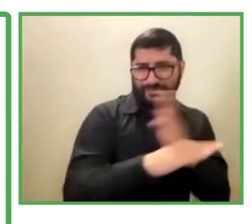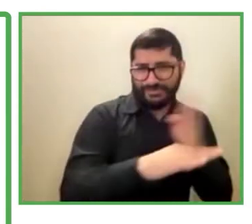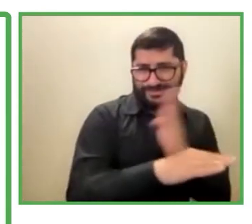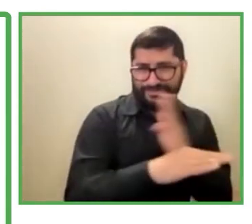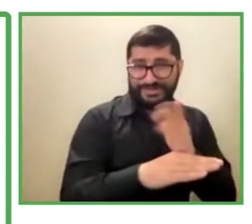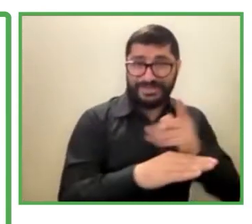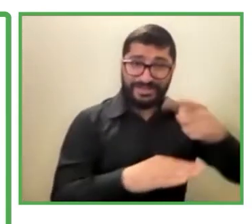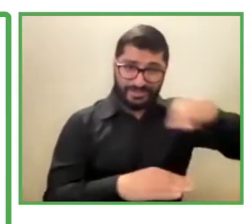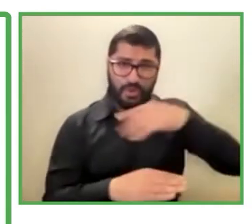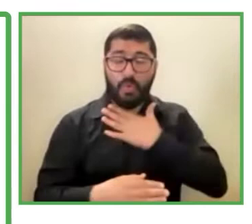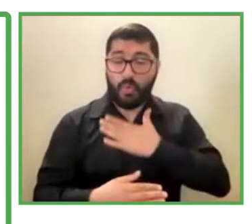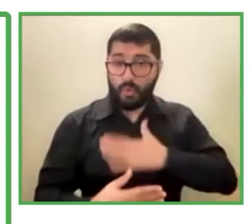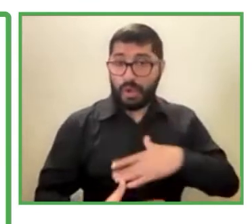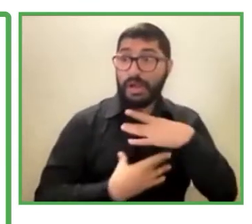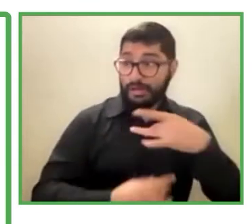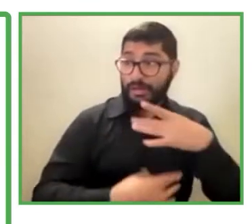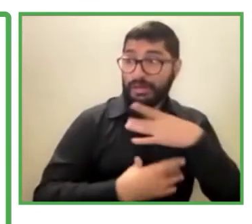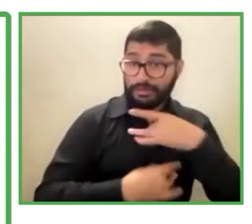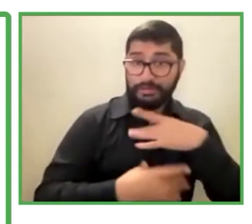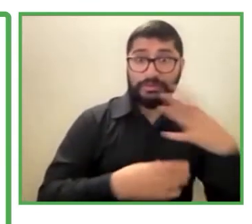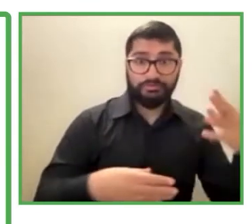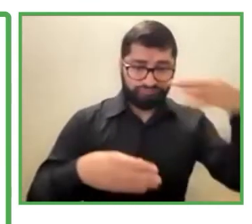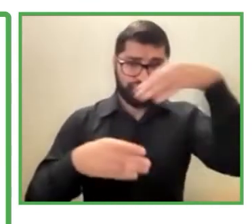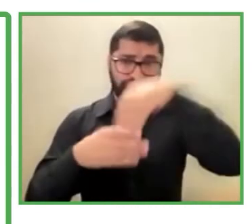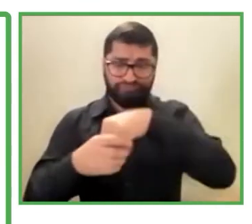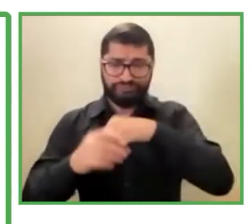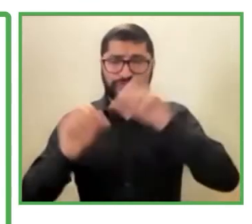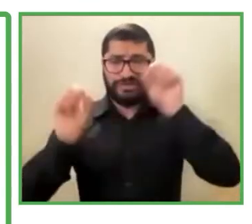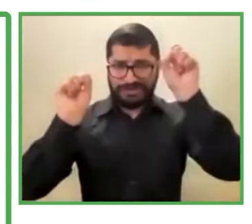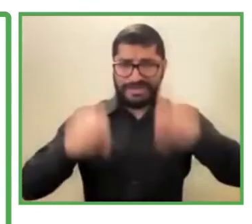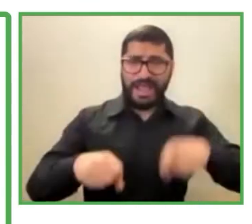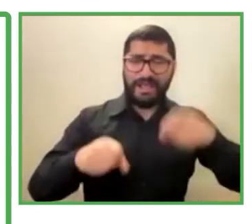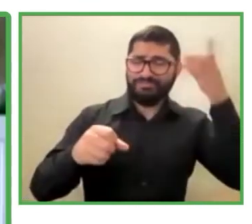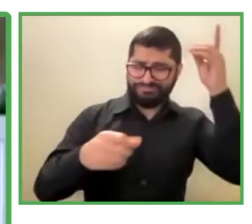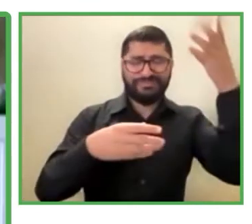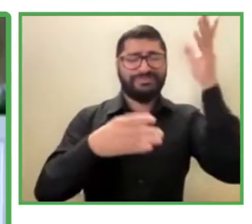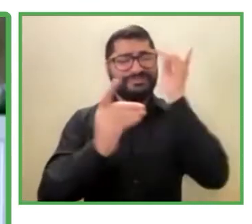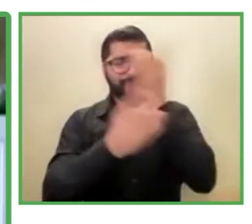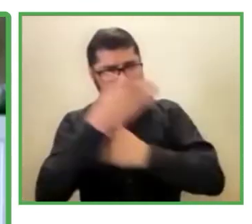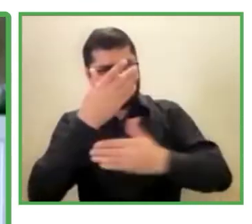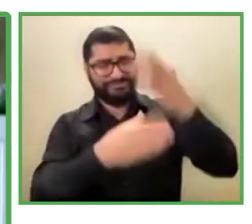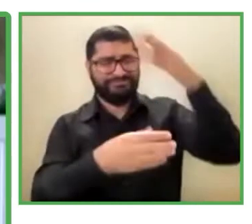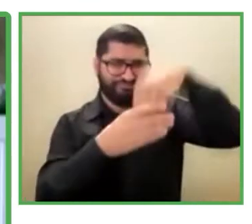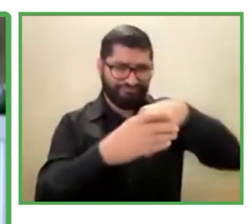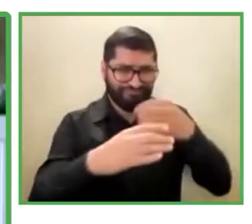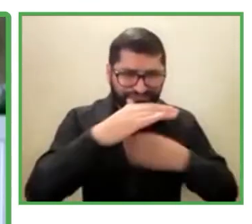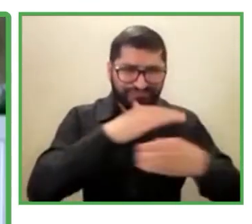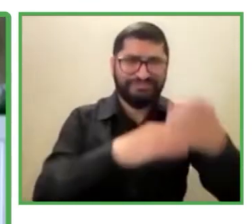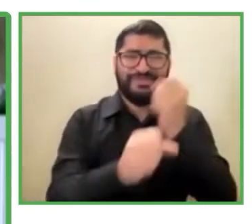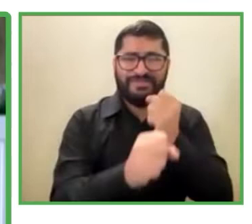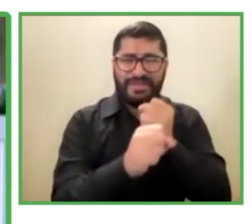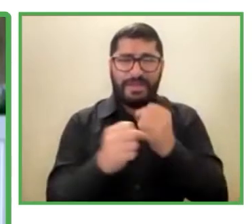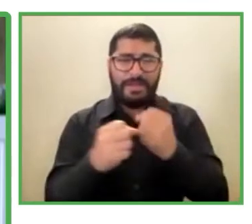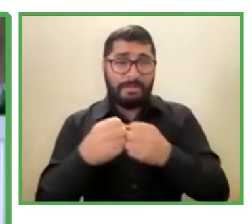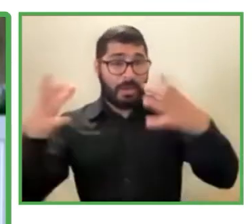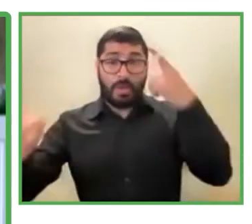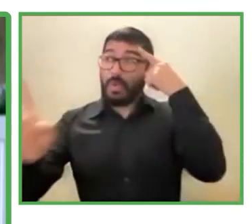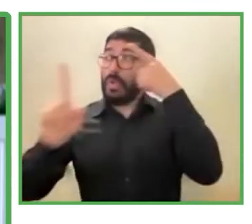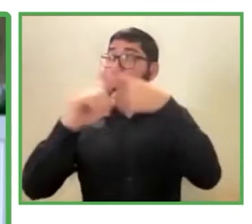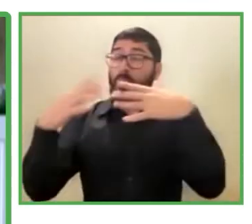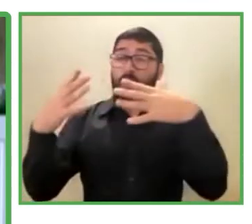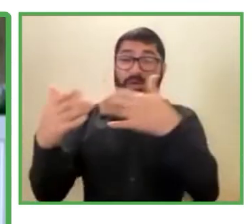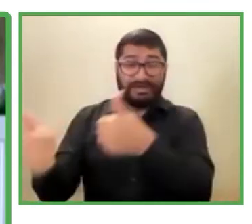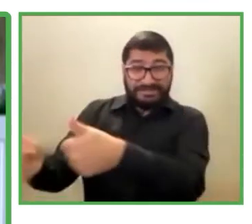interesadas en incluir a las personas con discapacidad. Fue un gran reto porque obviamente vimos que